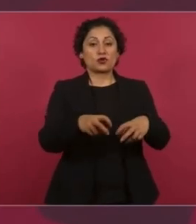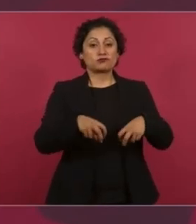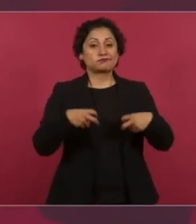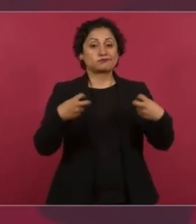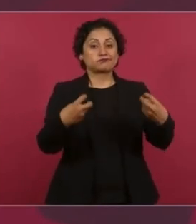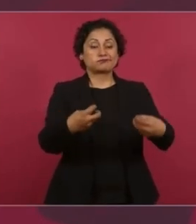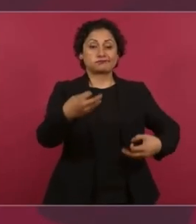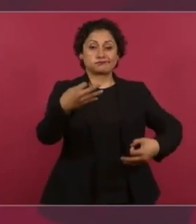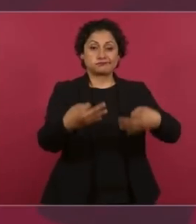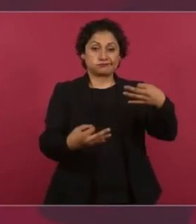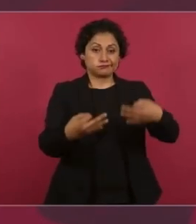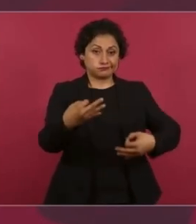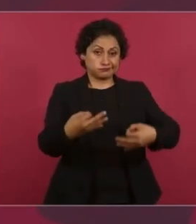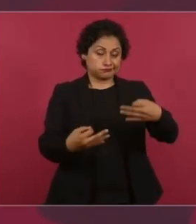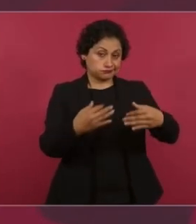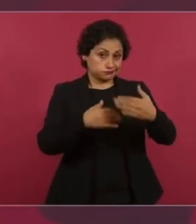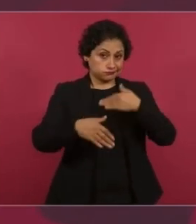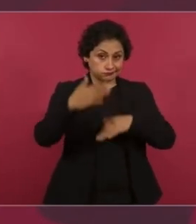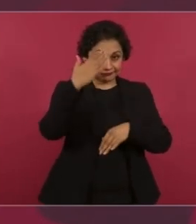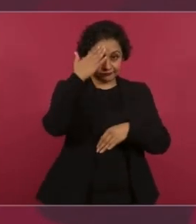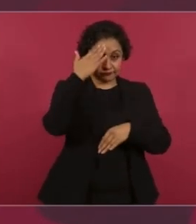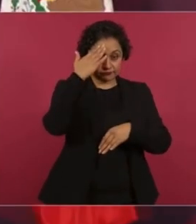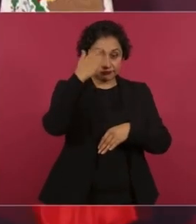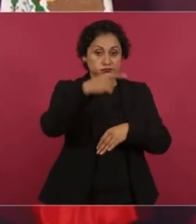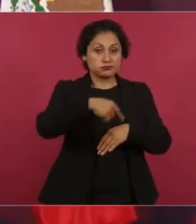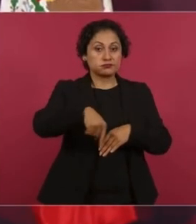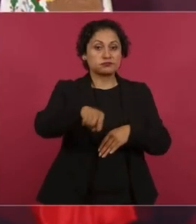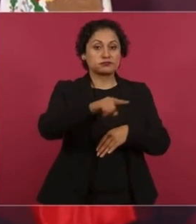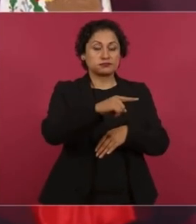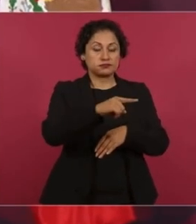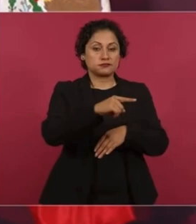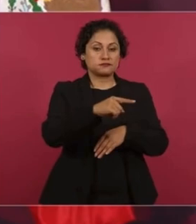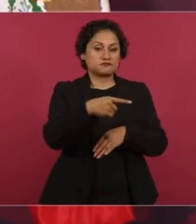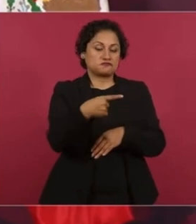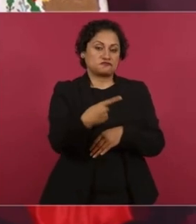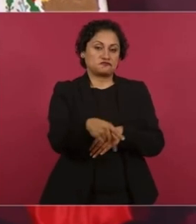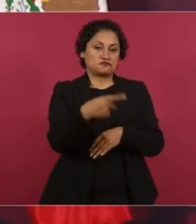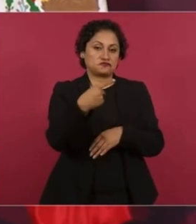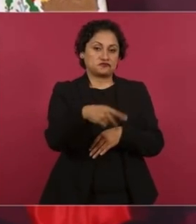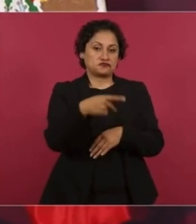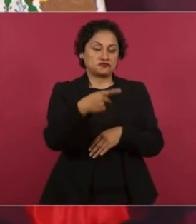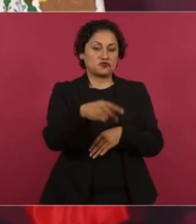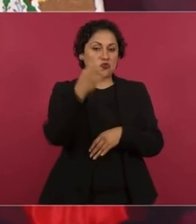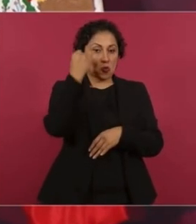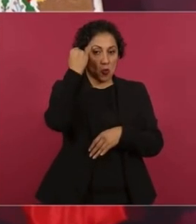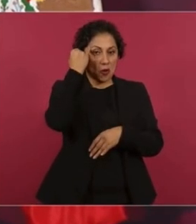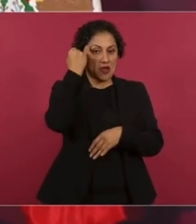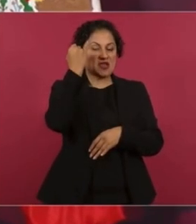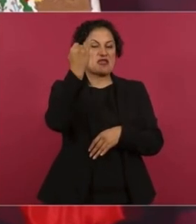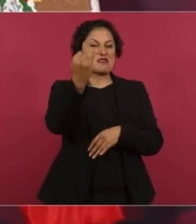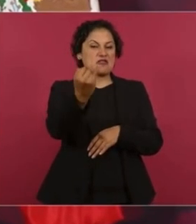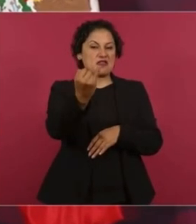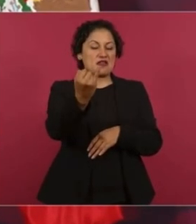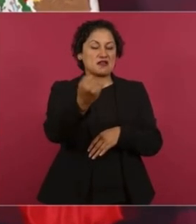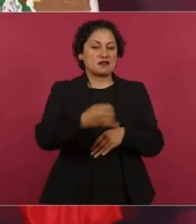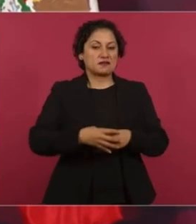defender a